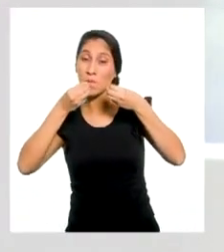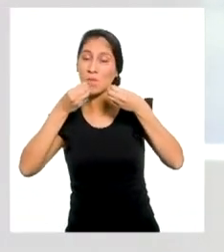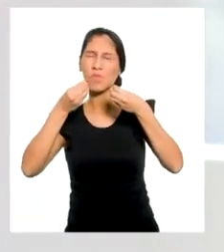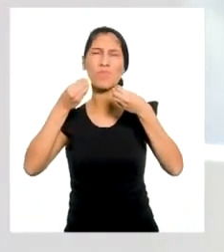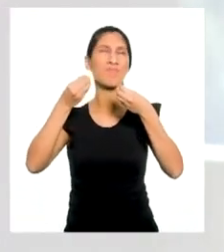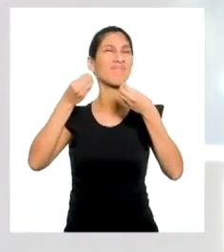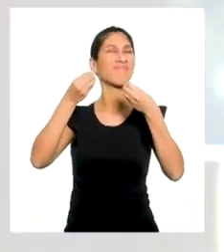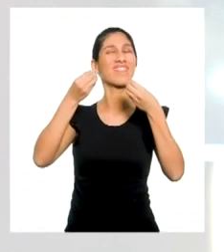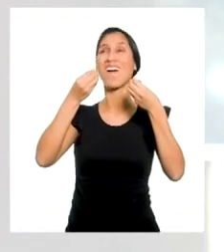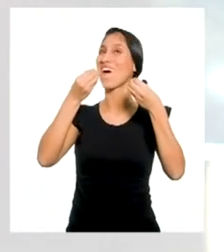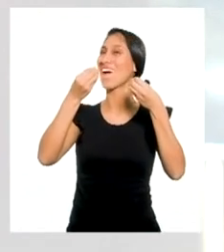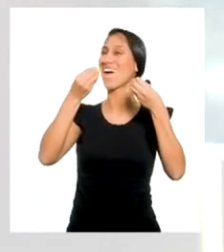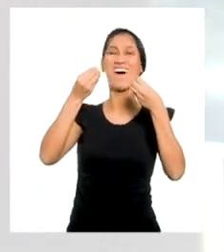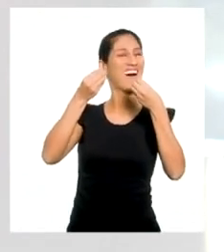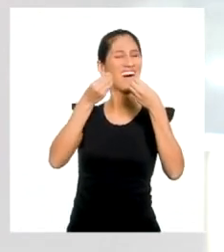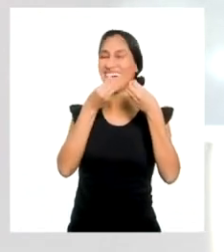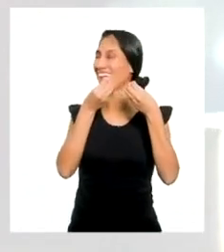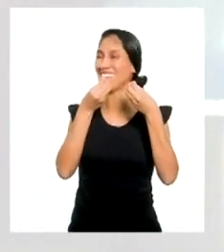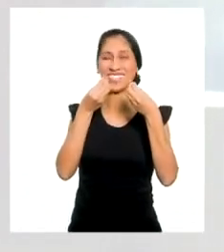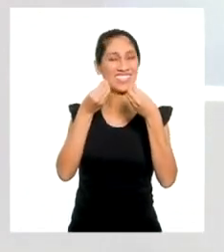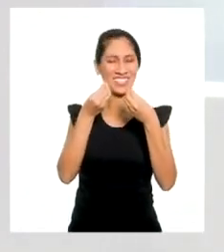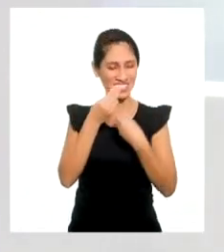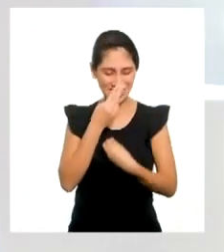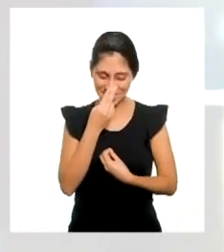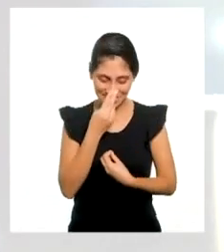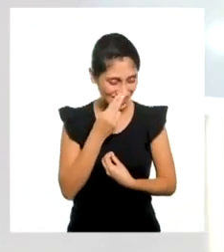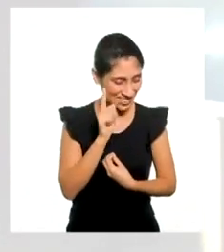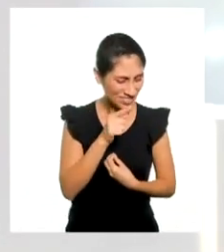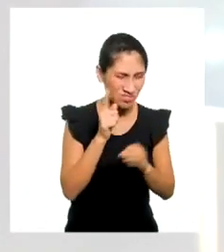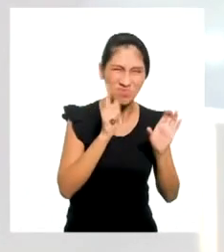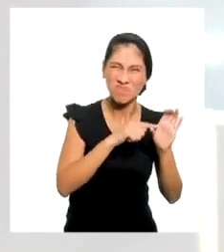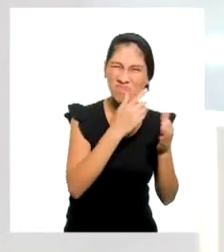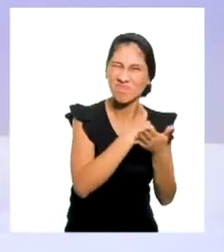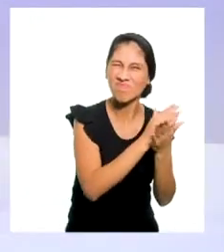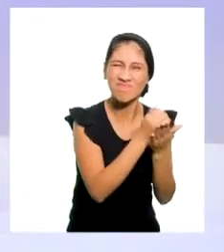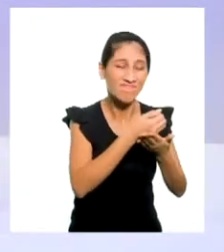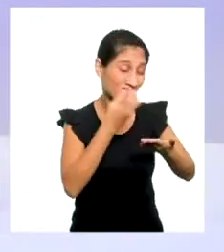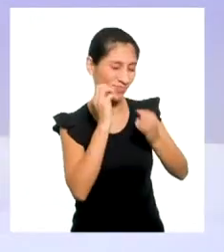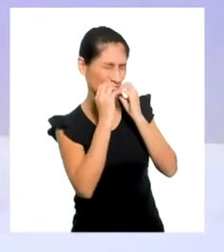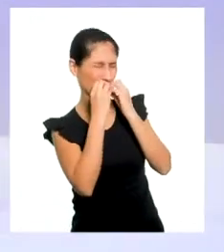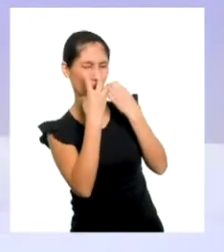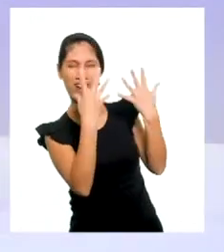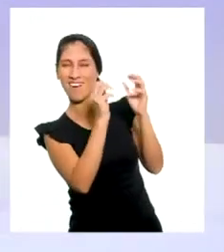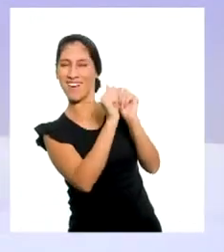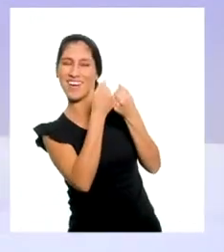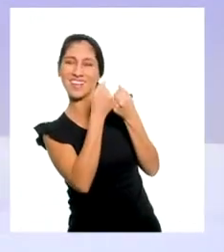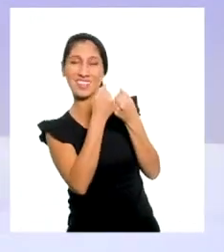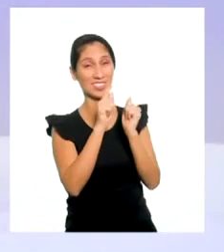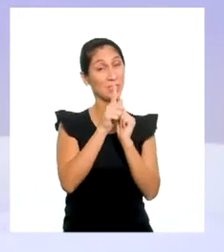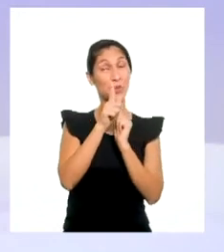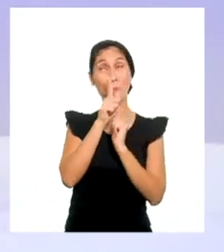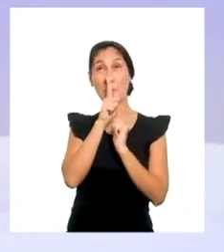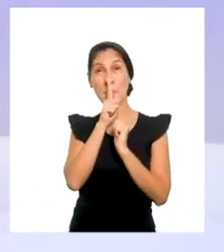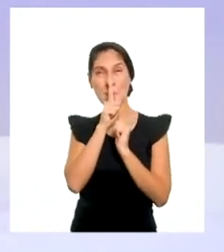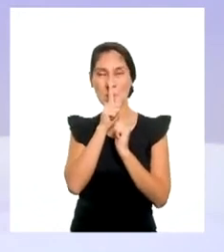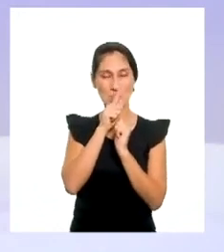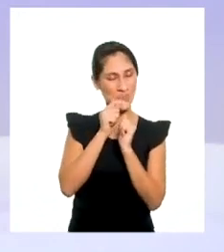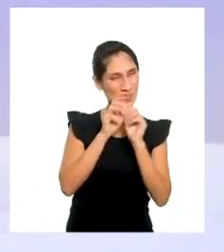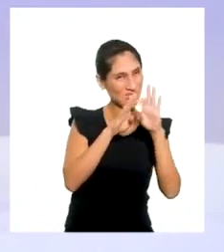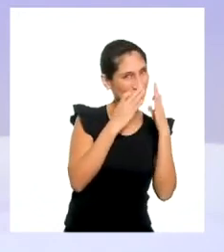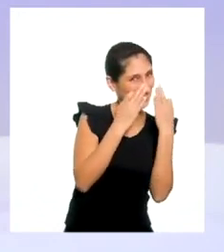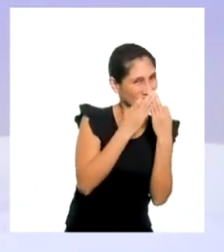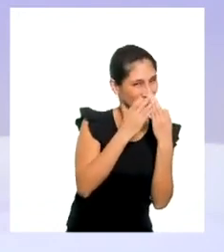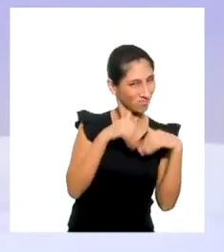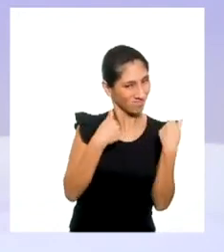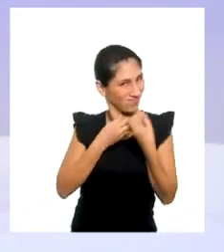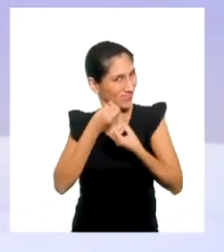¡Oh, oh, Tocino! ¿Qué contienen estos panes maravillosos? ¡Es un secreto familiar que no puedo